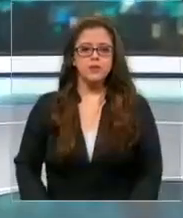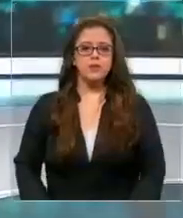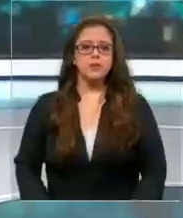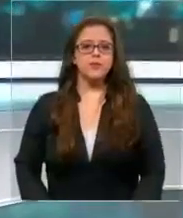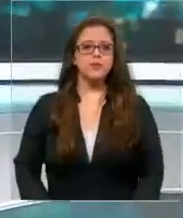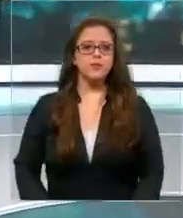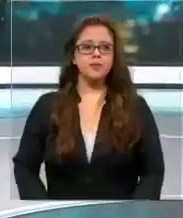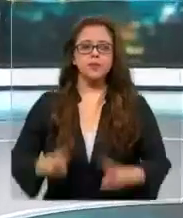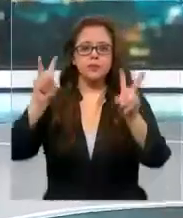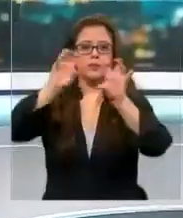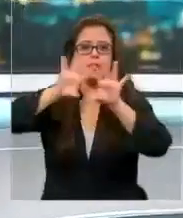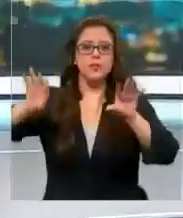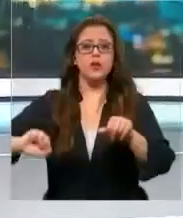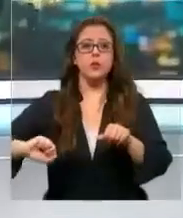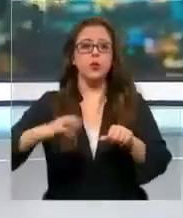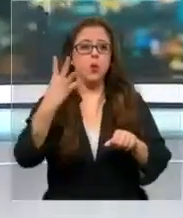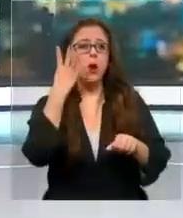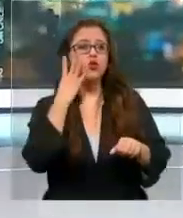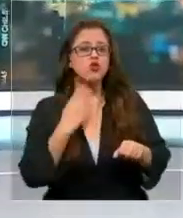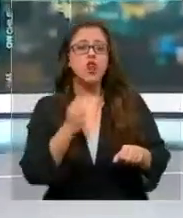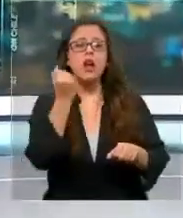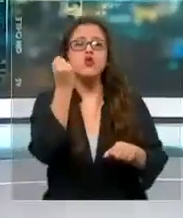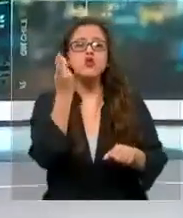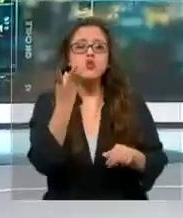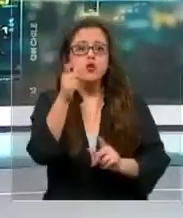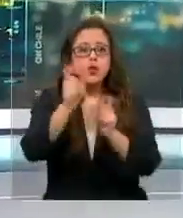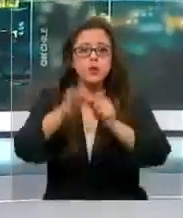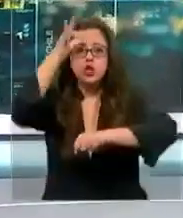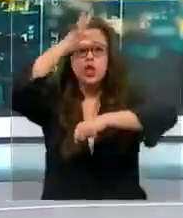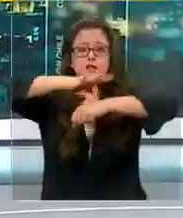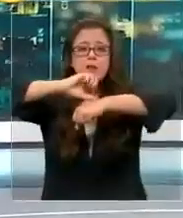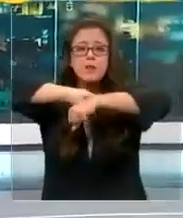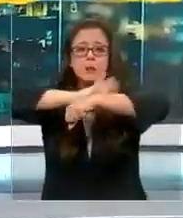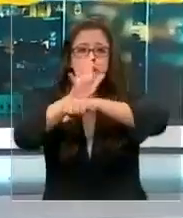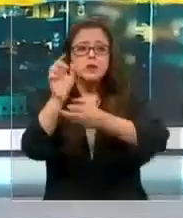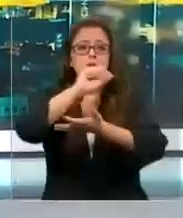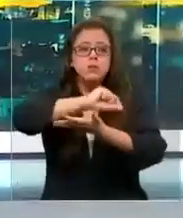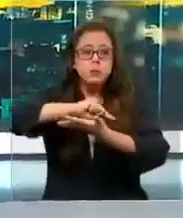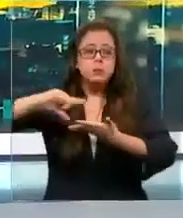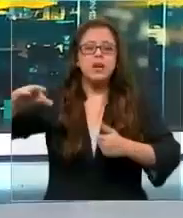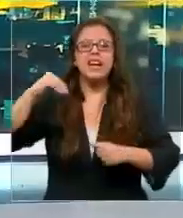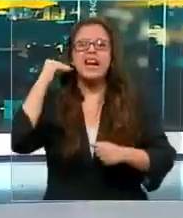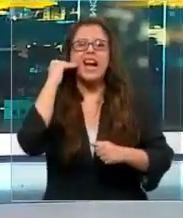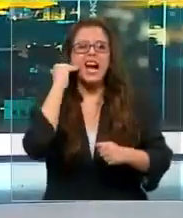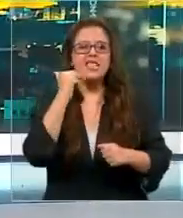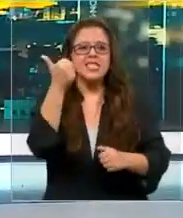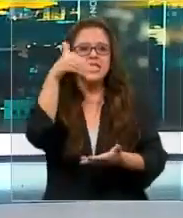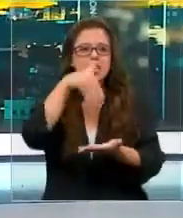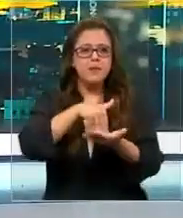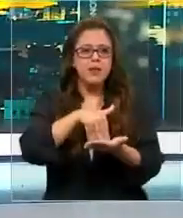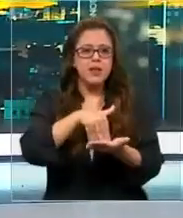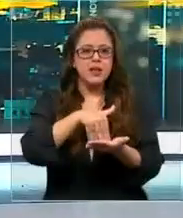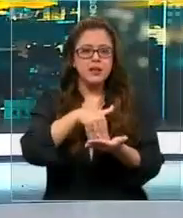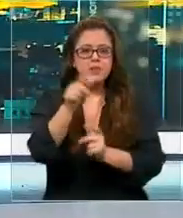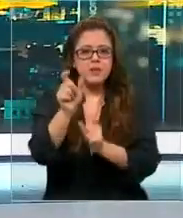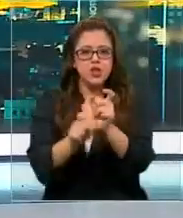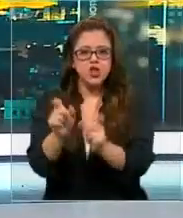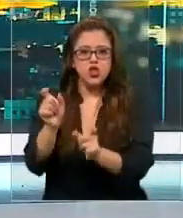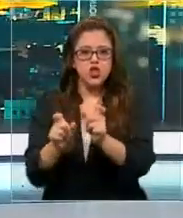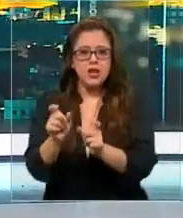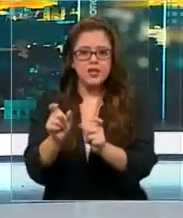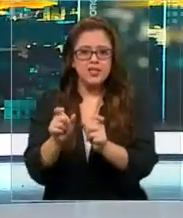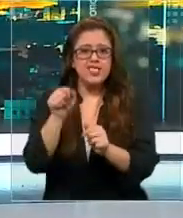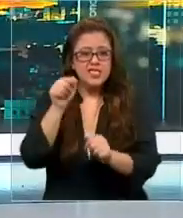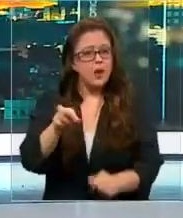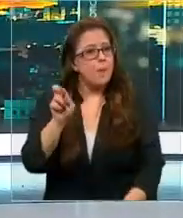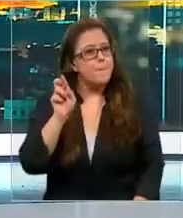Por cuarto día consecutivo, las cifras de nuevos contagiados están al borde de alcanzar los 6.000 casos. Como